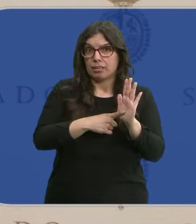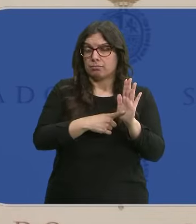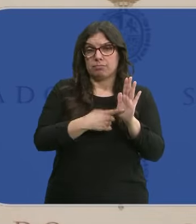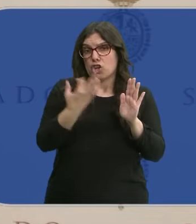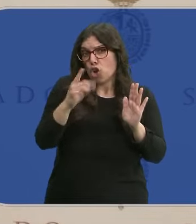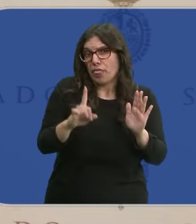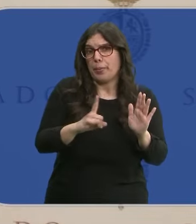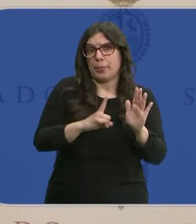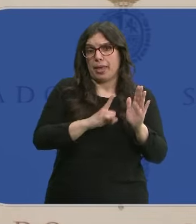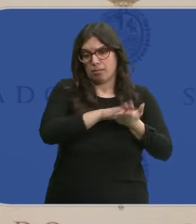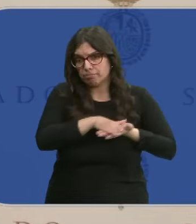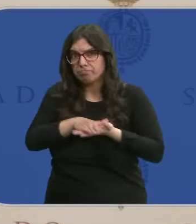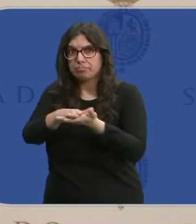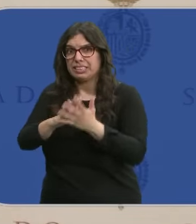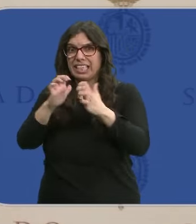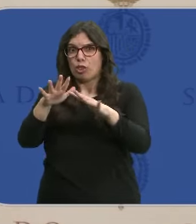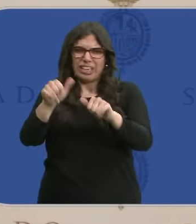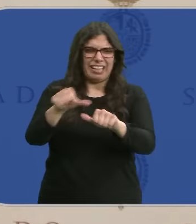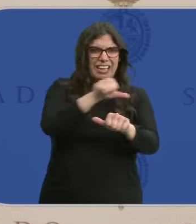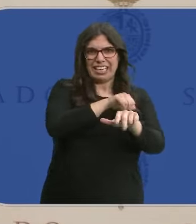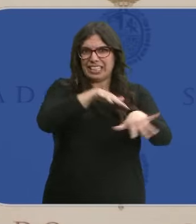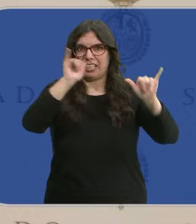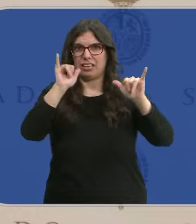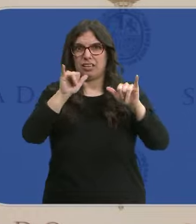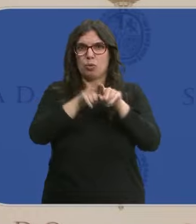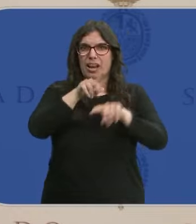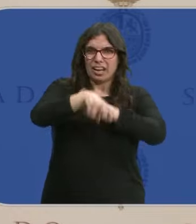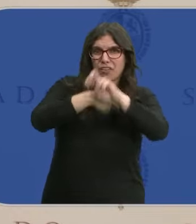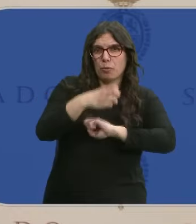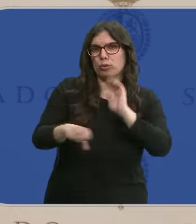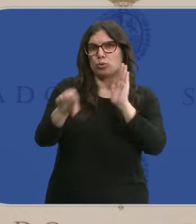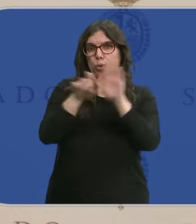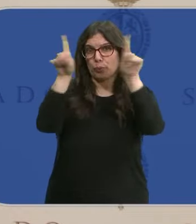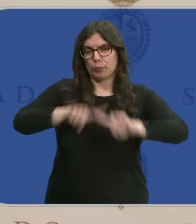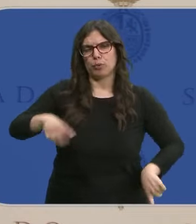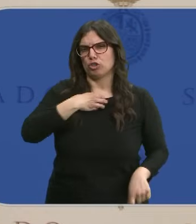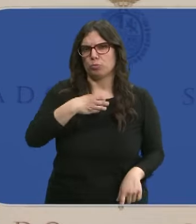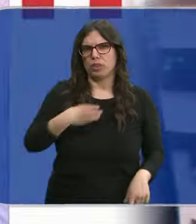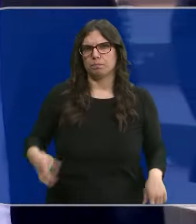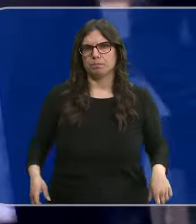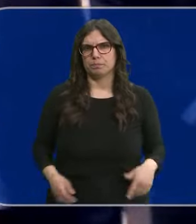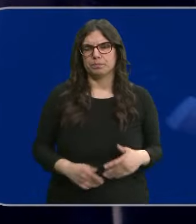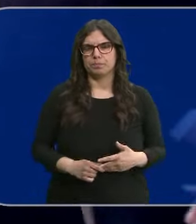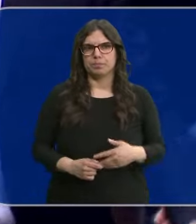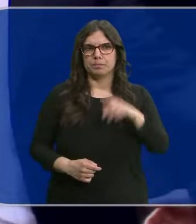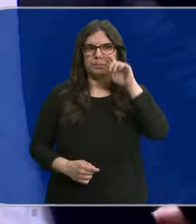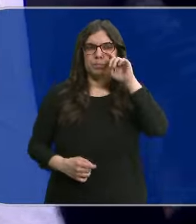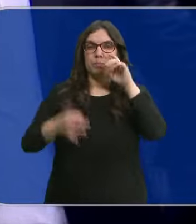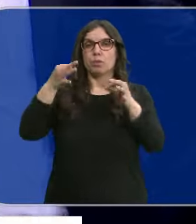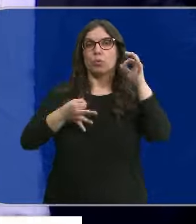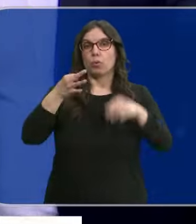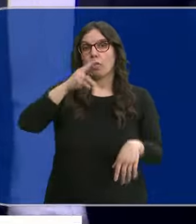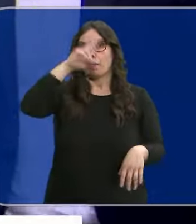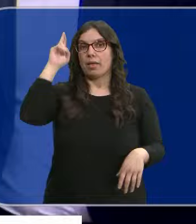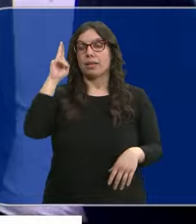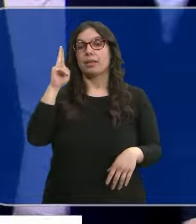tendría que haber llegado al Senado como una reforma encubierta de nuestra Constitución. Un juzgado de Madrid